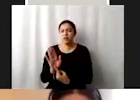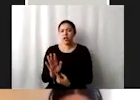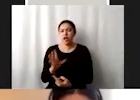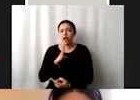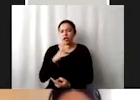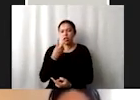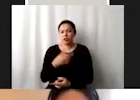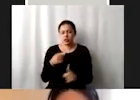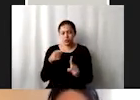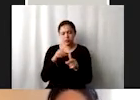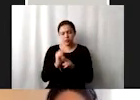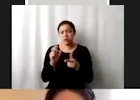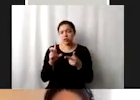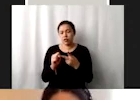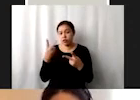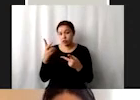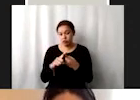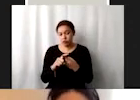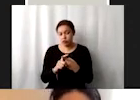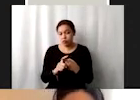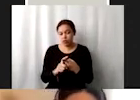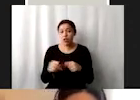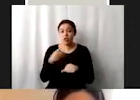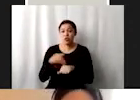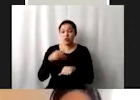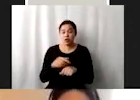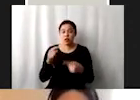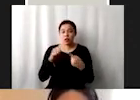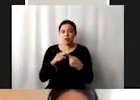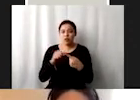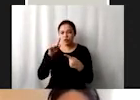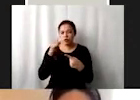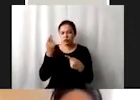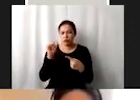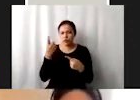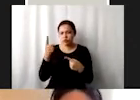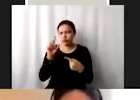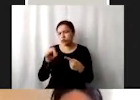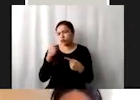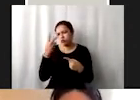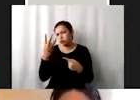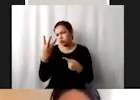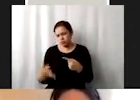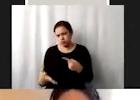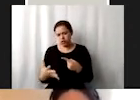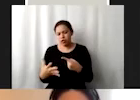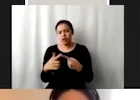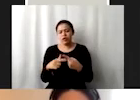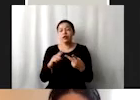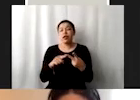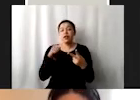tipos de metas, hay metas que tienen numeralia 1.1, 2, 3, 4 y hay metas que tienen